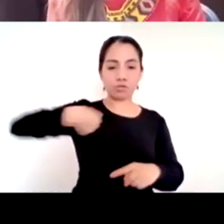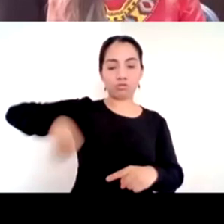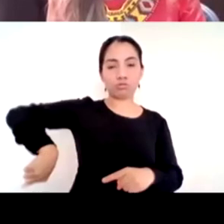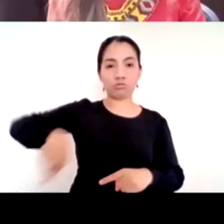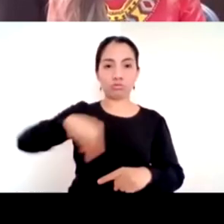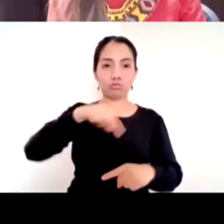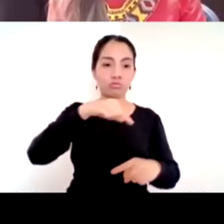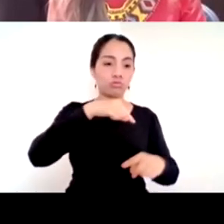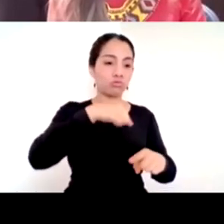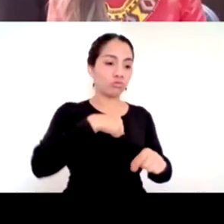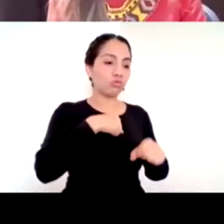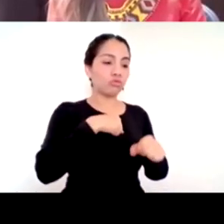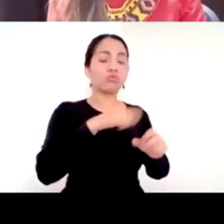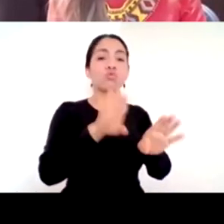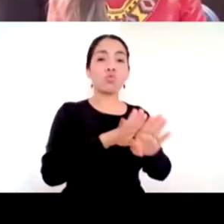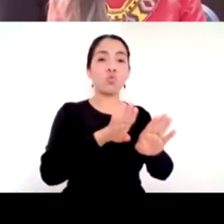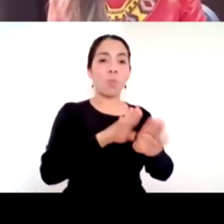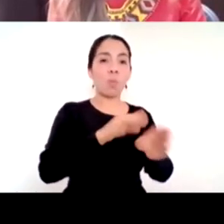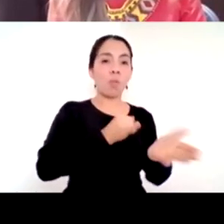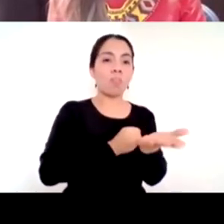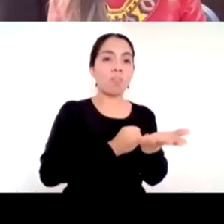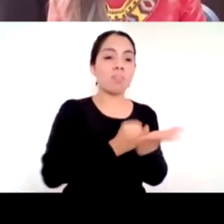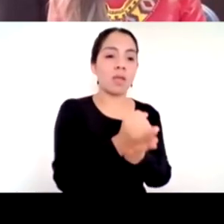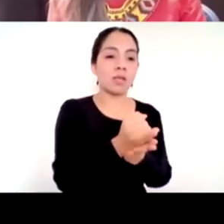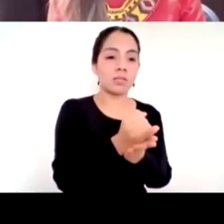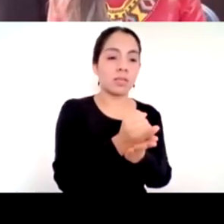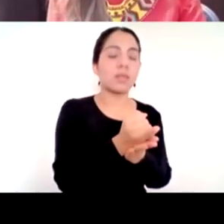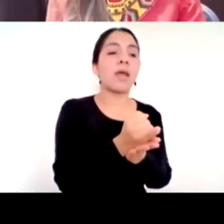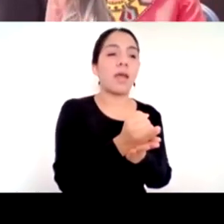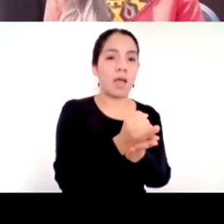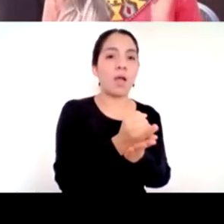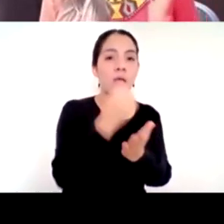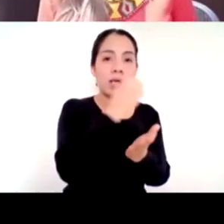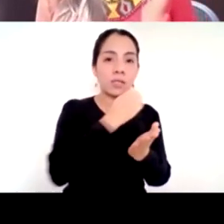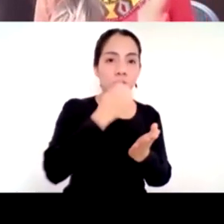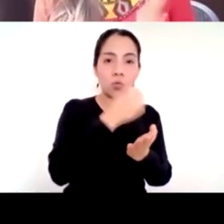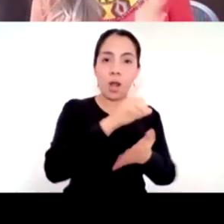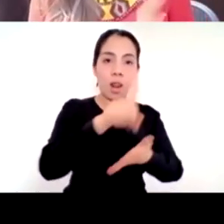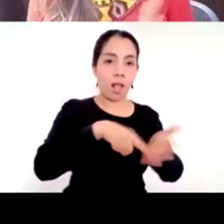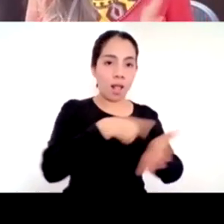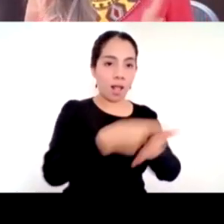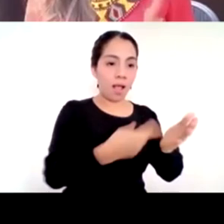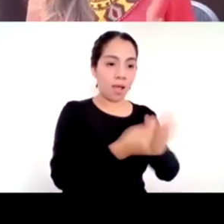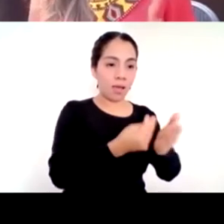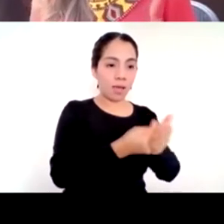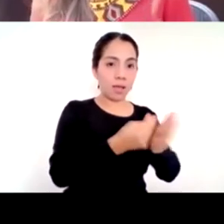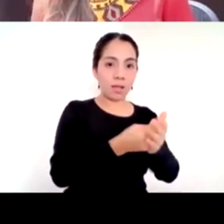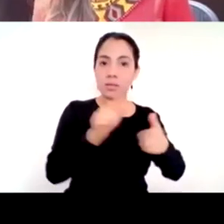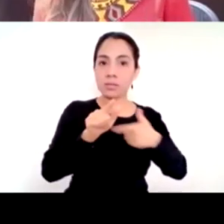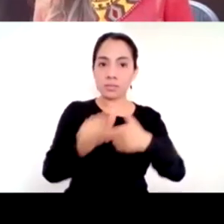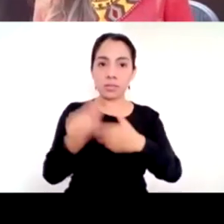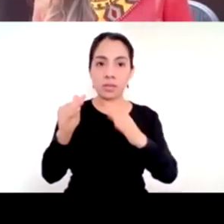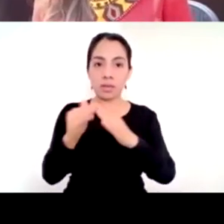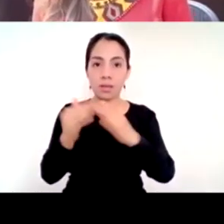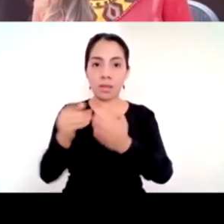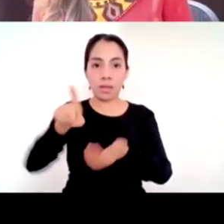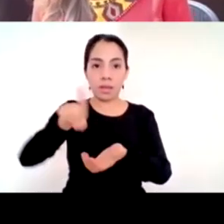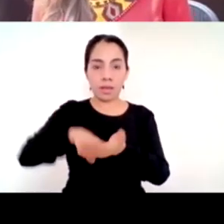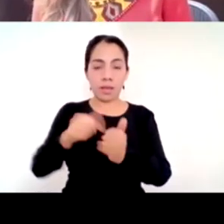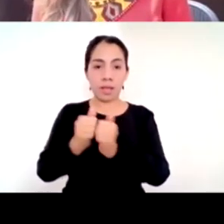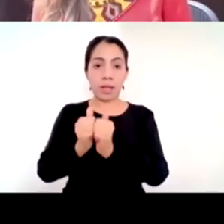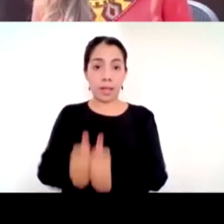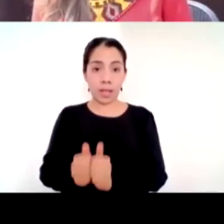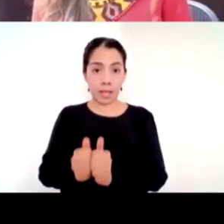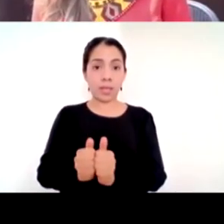educación, también es lo último que se reincorpora. Y esto muestra la gran preocupación tanto del presidente como del